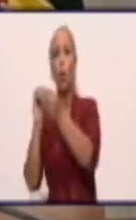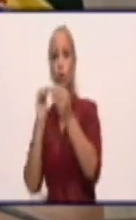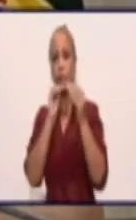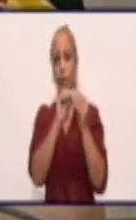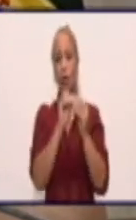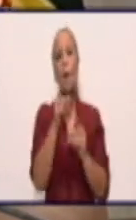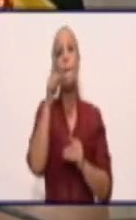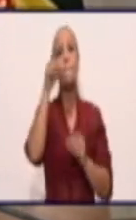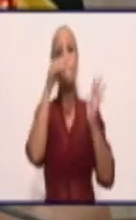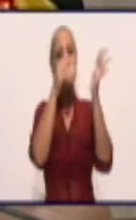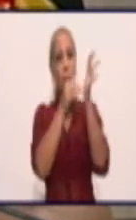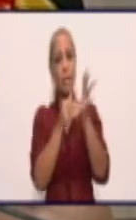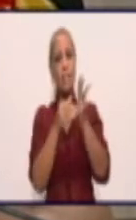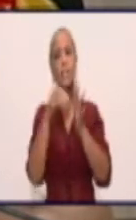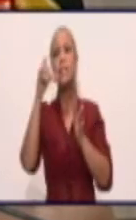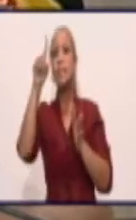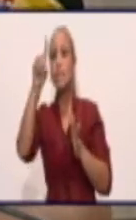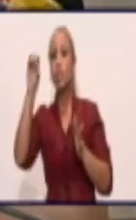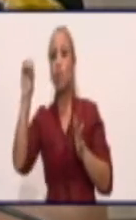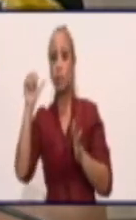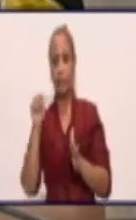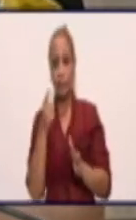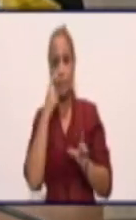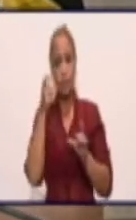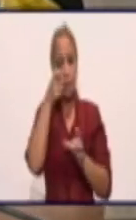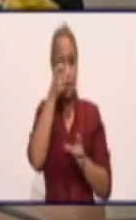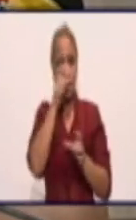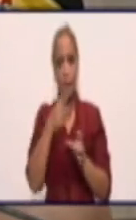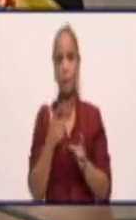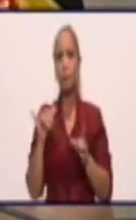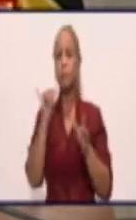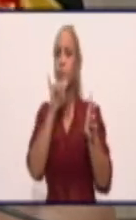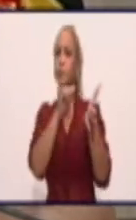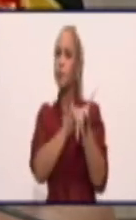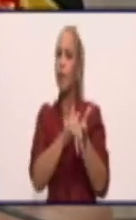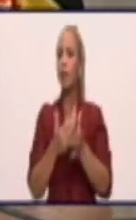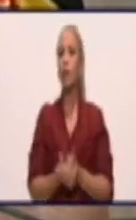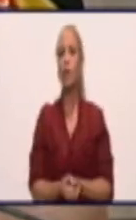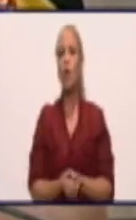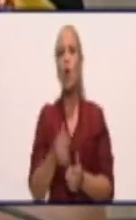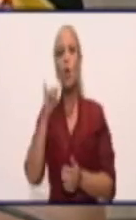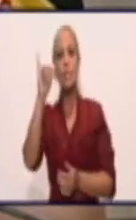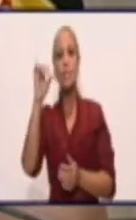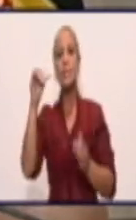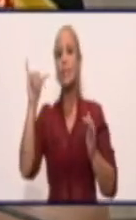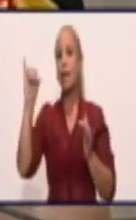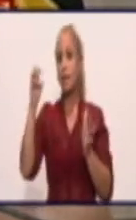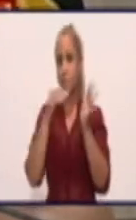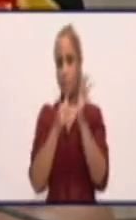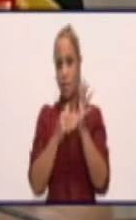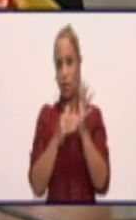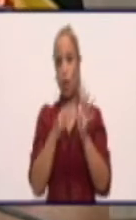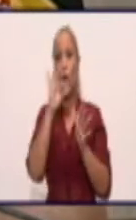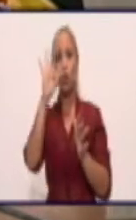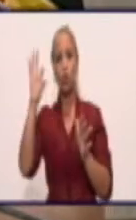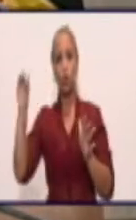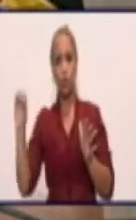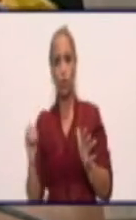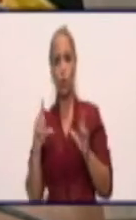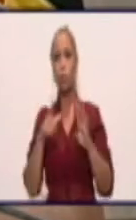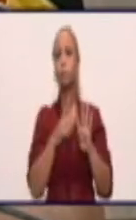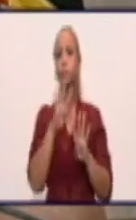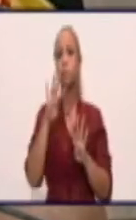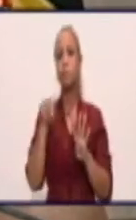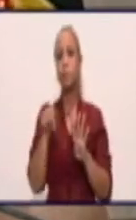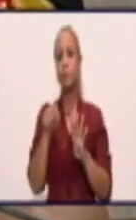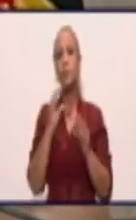se vigilan 38 viajeros. Hoy la provincia acumula un total ya de 6,842 casos, de ellos autóctonos